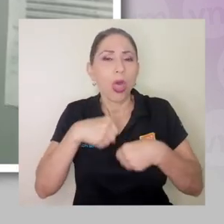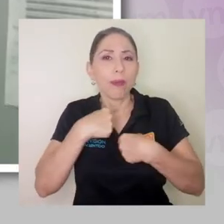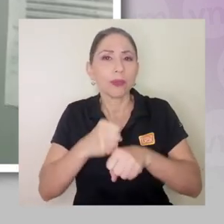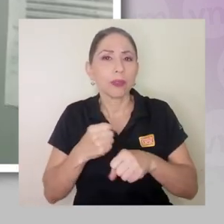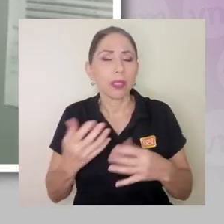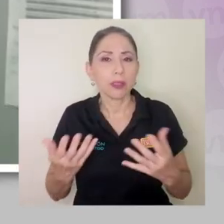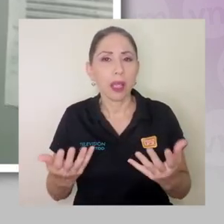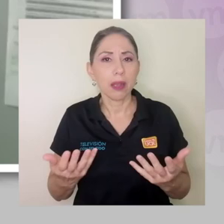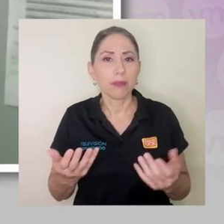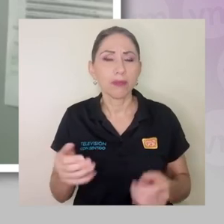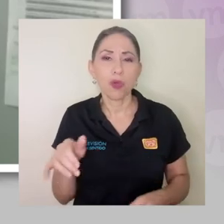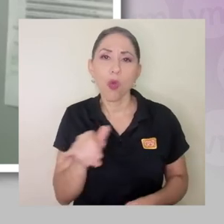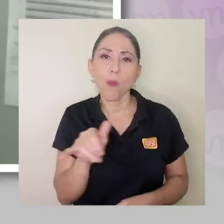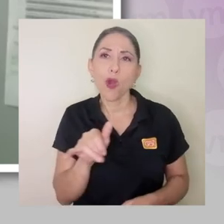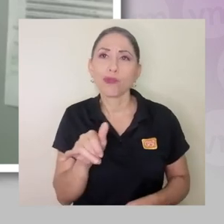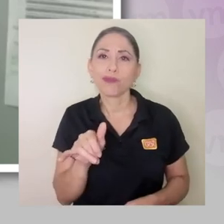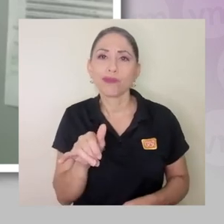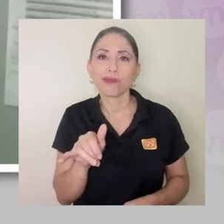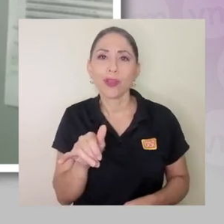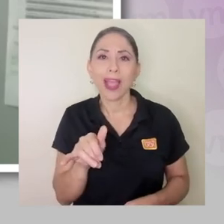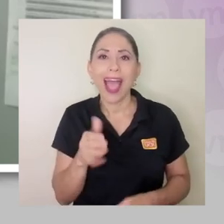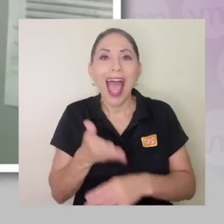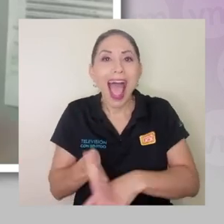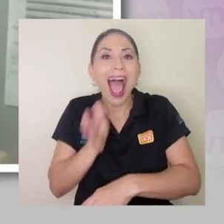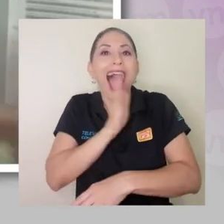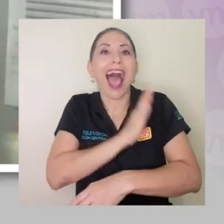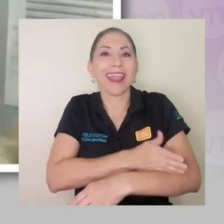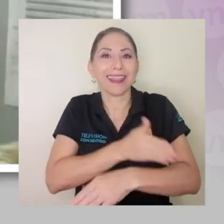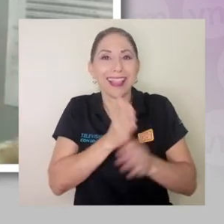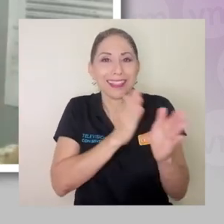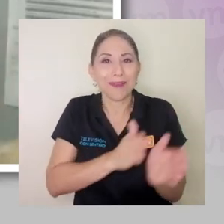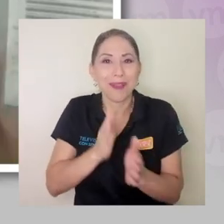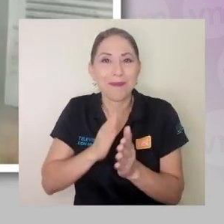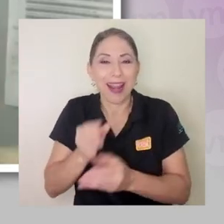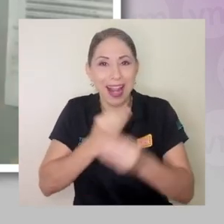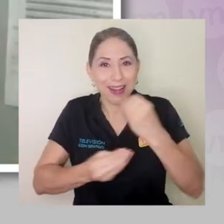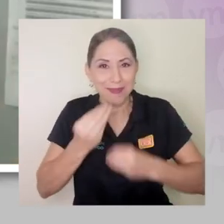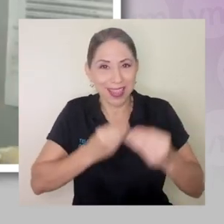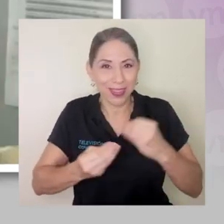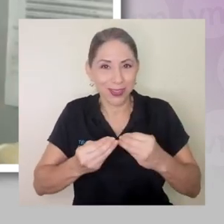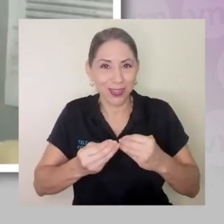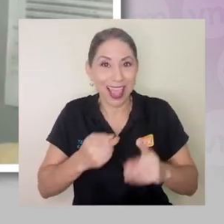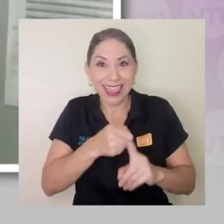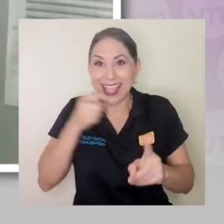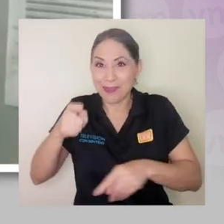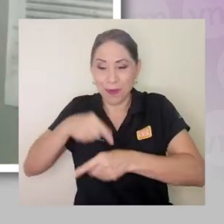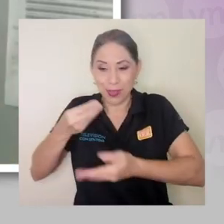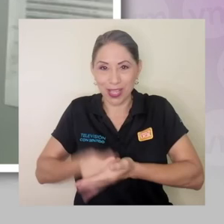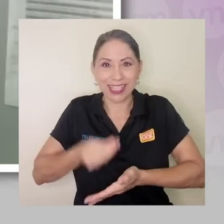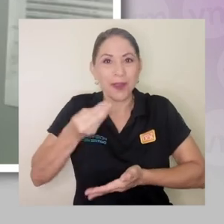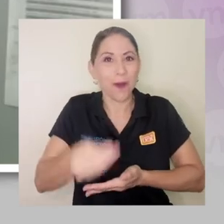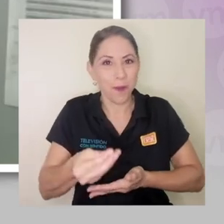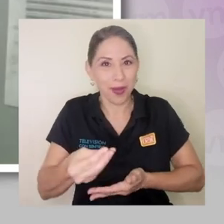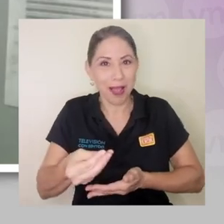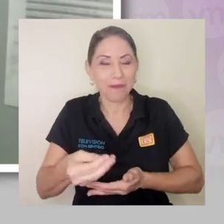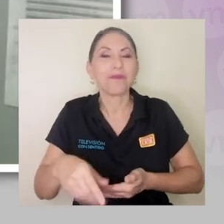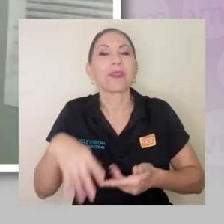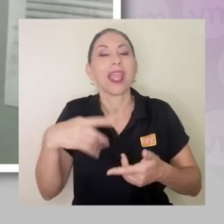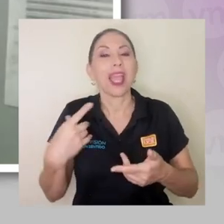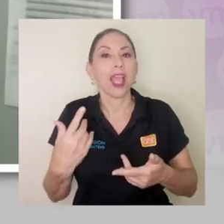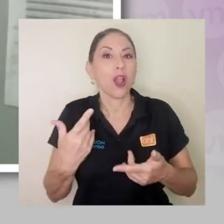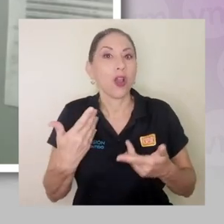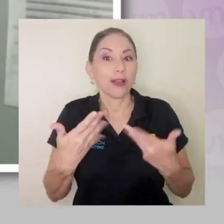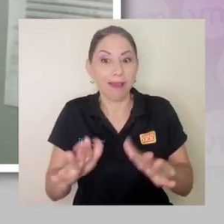de qué podemos hacer como antes de la preparación, ¿verdad? Desde que se compra, cuando